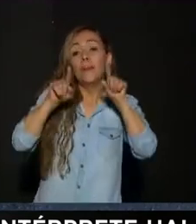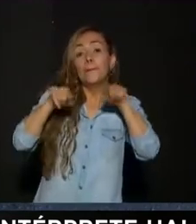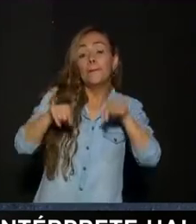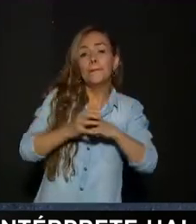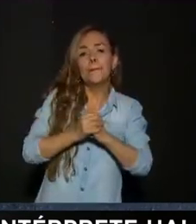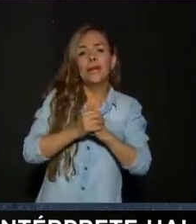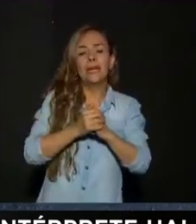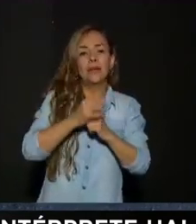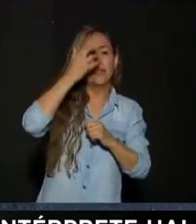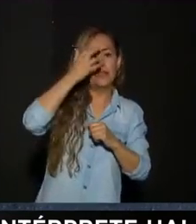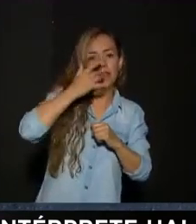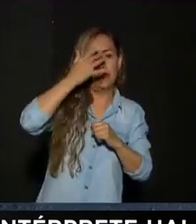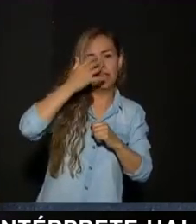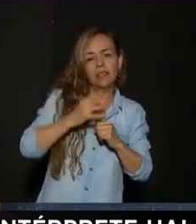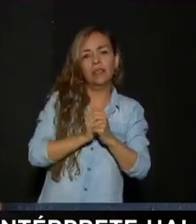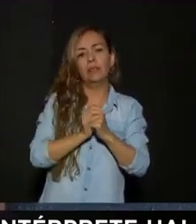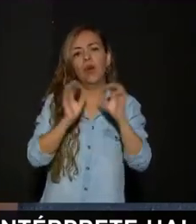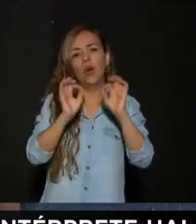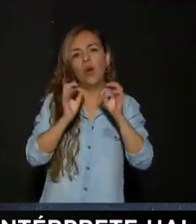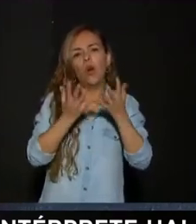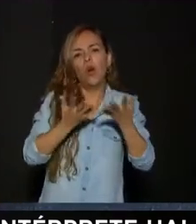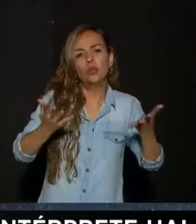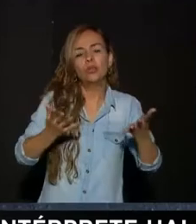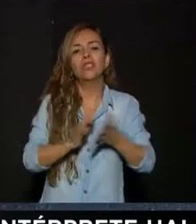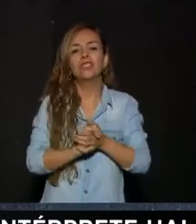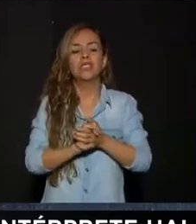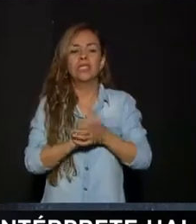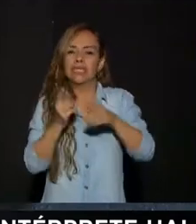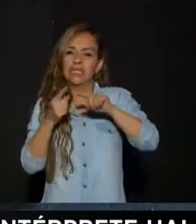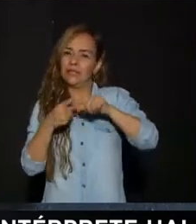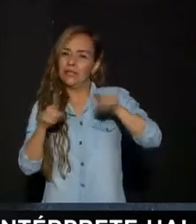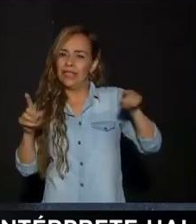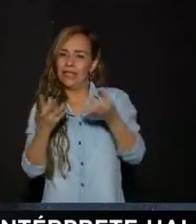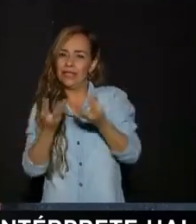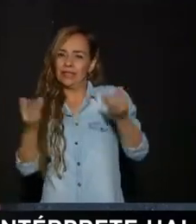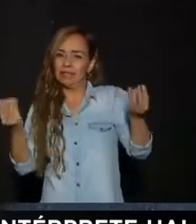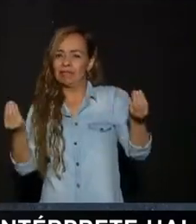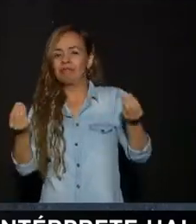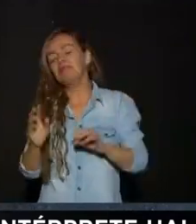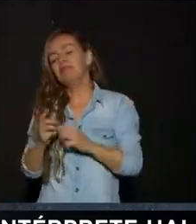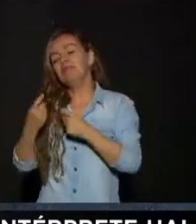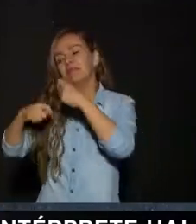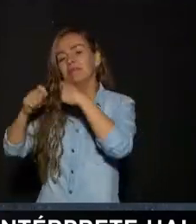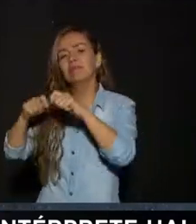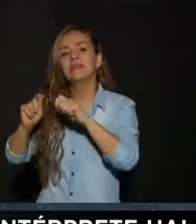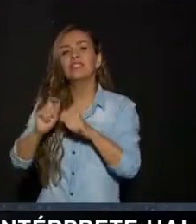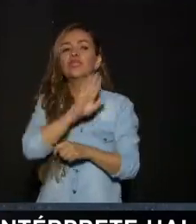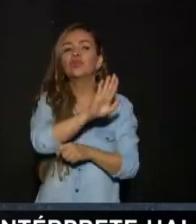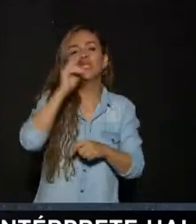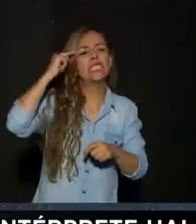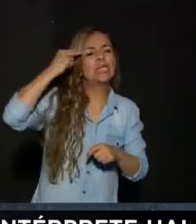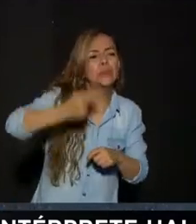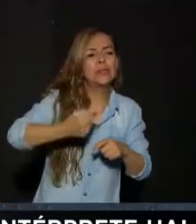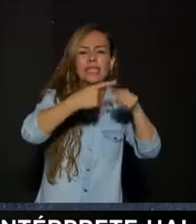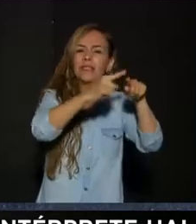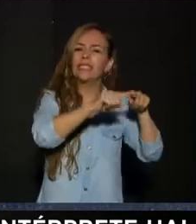ya está En circulación En venta Porque por ejemplo Las historias Usualmente tienen Número de personas Que por sí Las ven O sea Hay una constante De